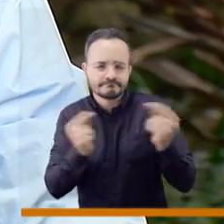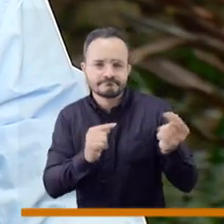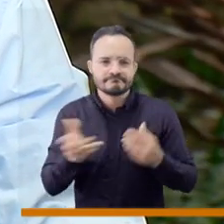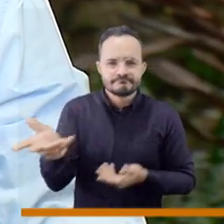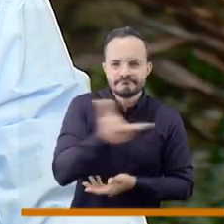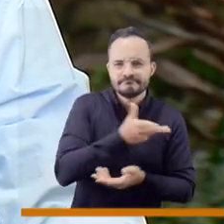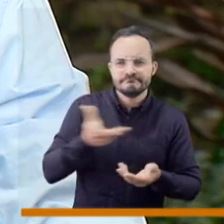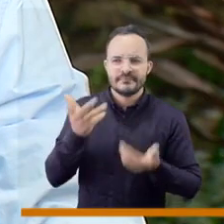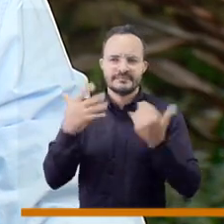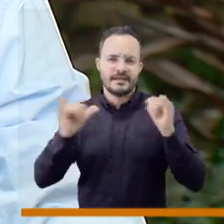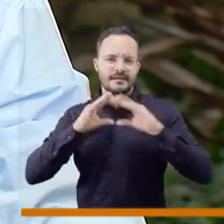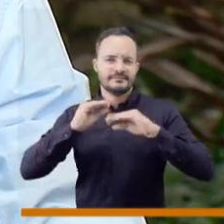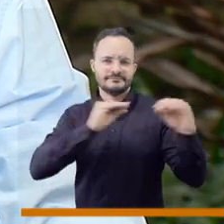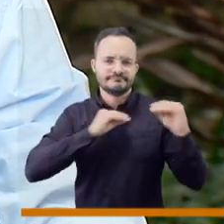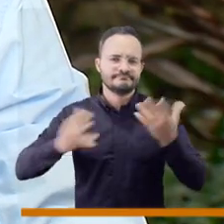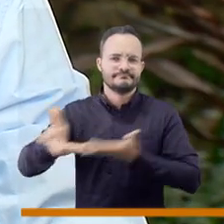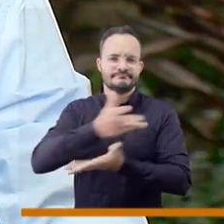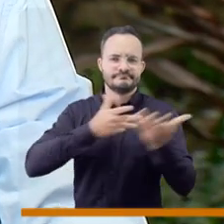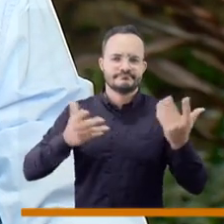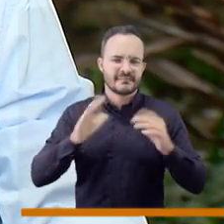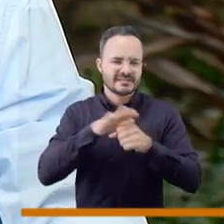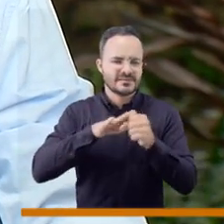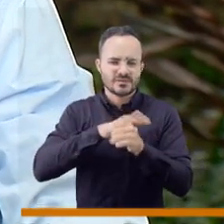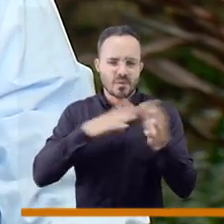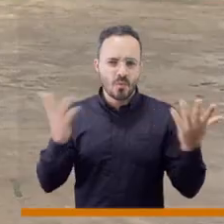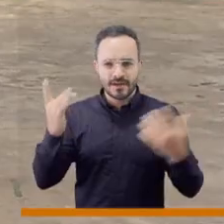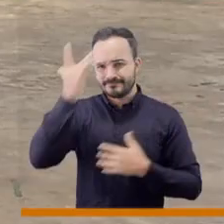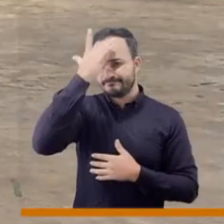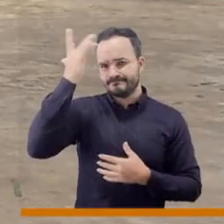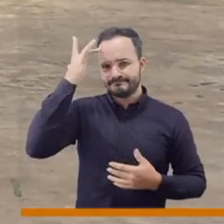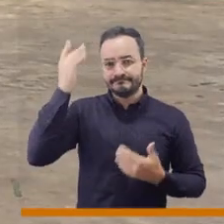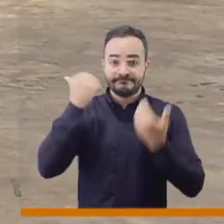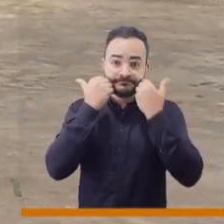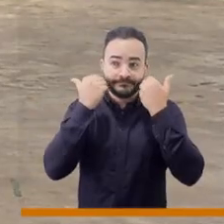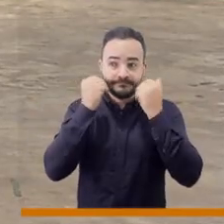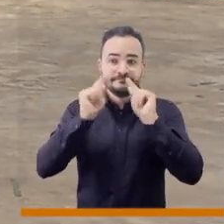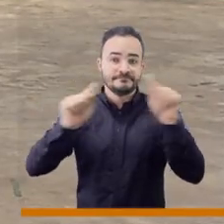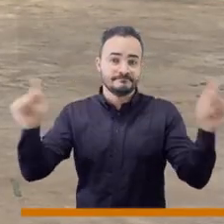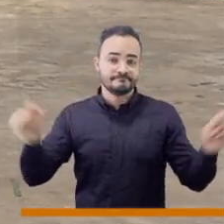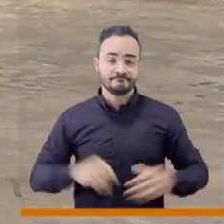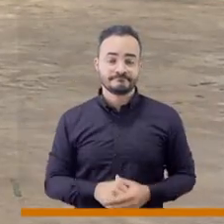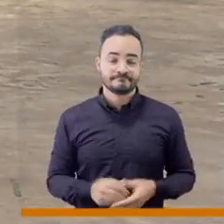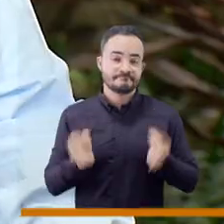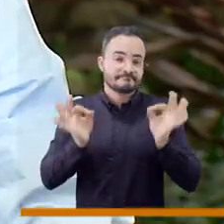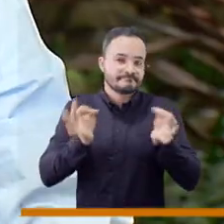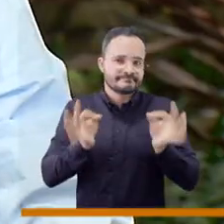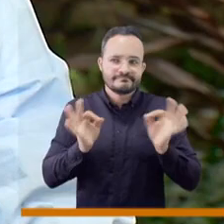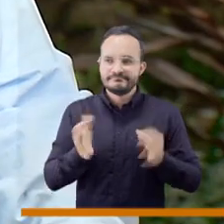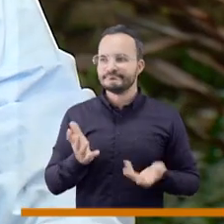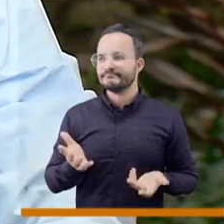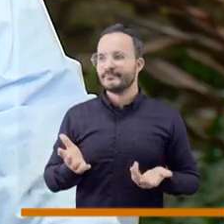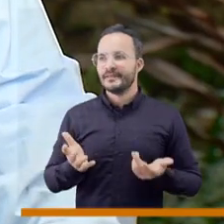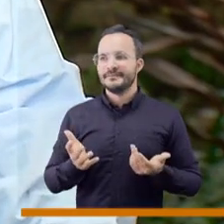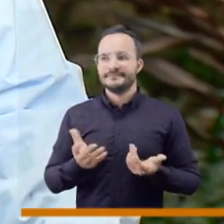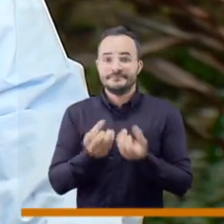yo lo agregaría a esta discusión, lo hemos hablado mucho por estos canales, es la situación de enfermedad mental.